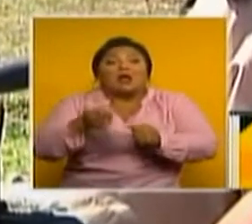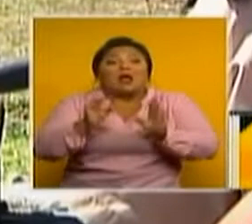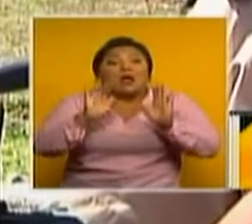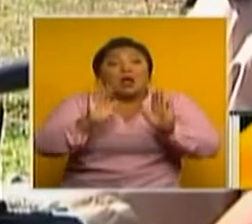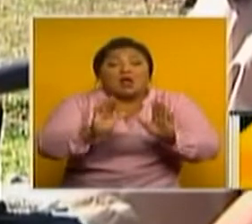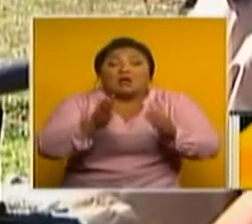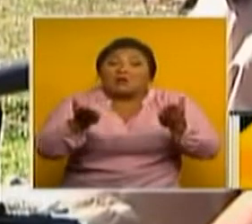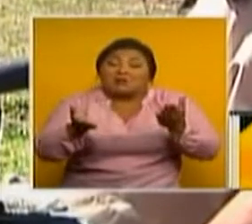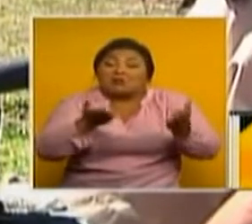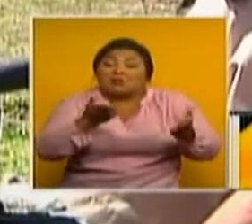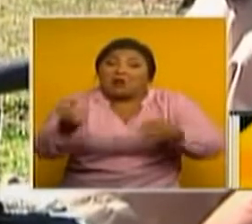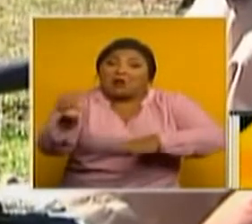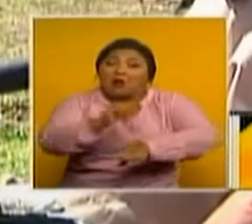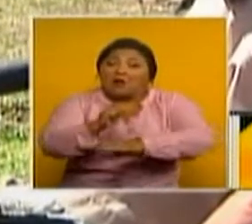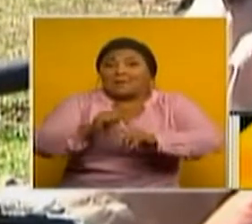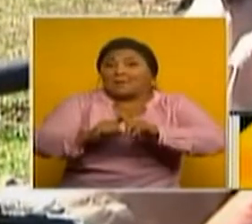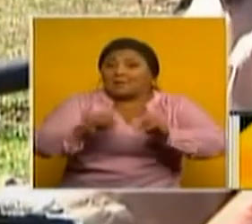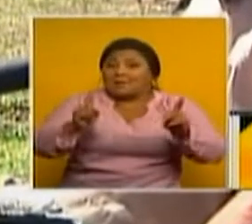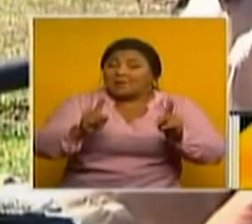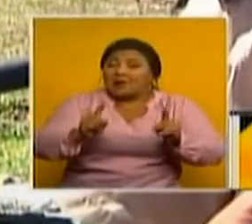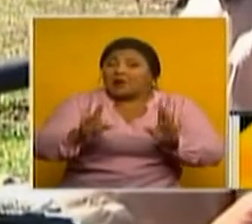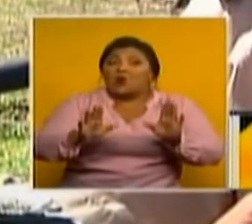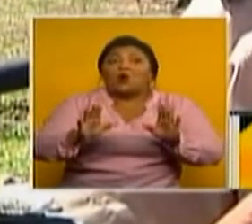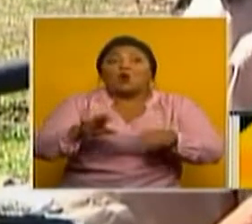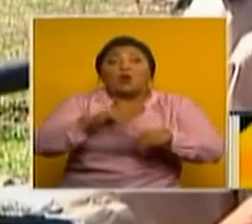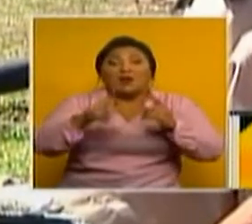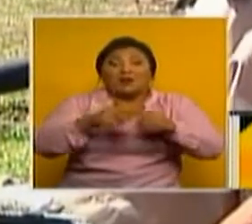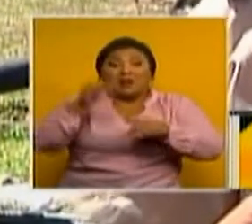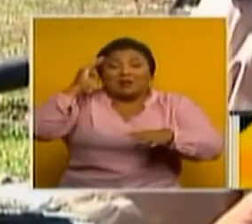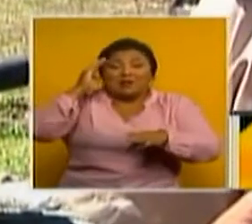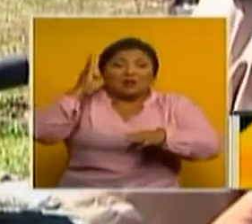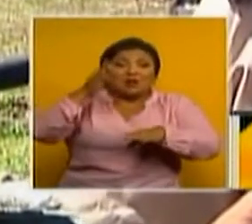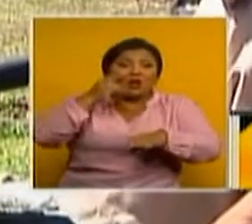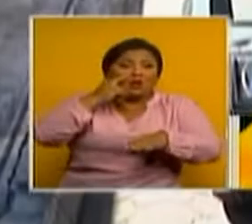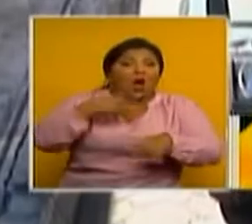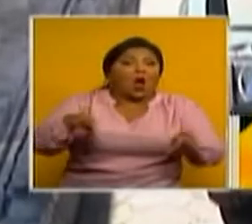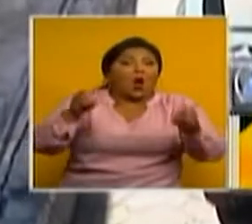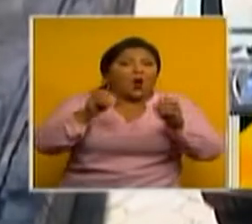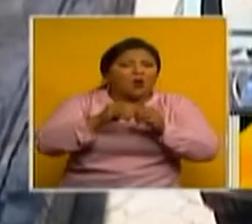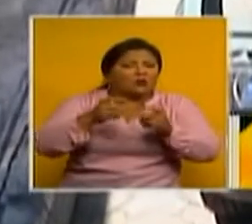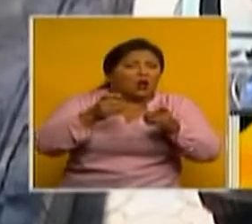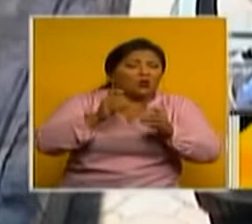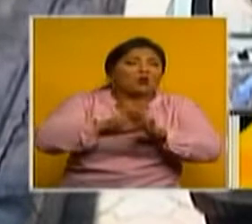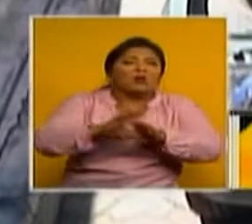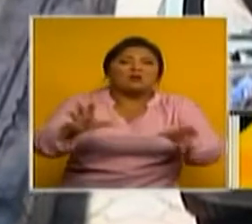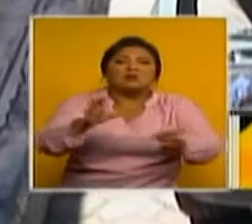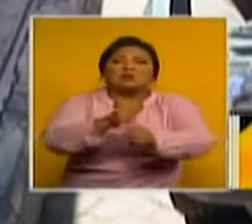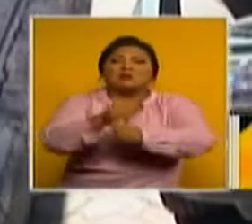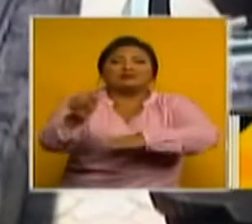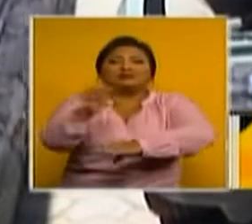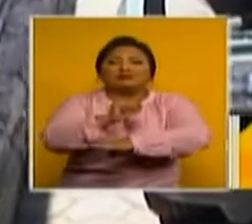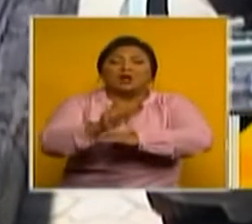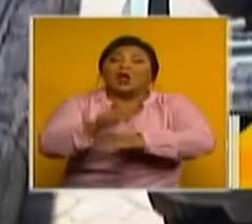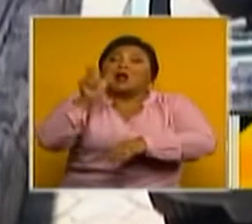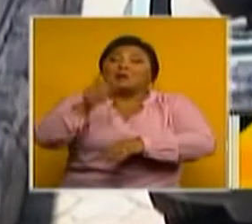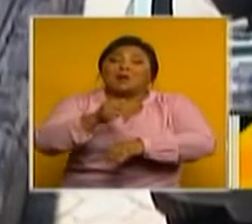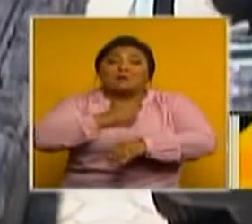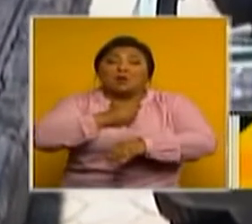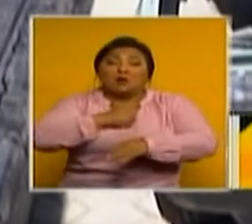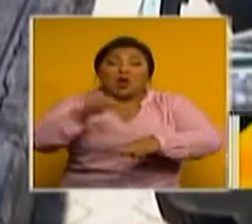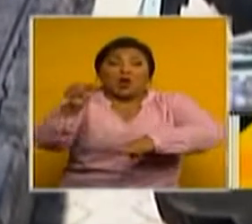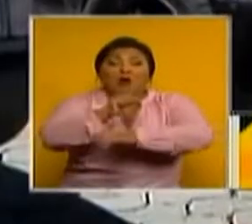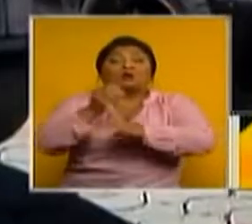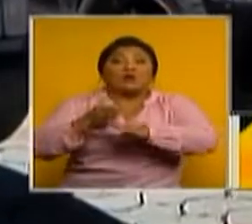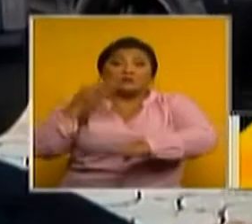detenidos ahí los vehículos, pero la oportuna intervención de la policía hizo que nuevamente se recupere. A los dueños de los automotores acercarse a la policía